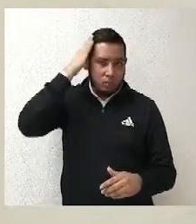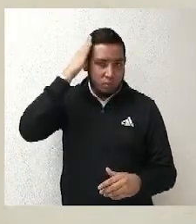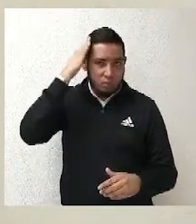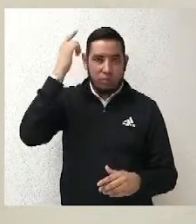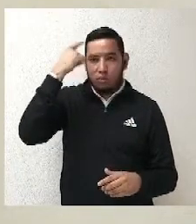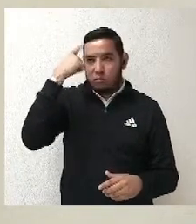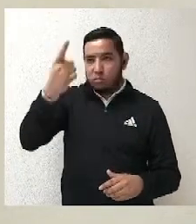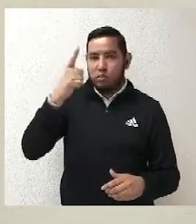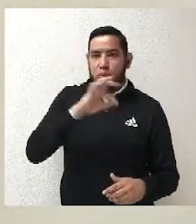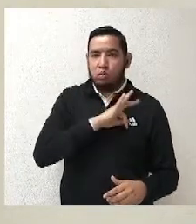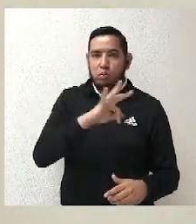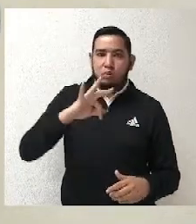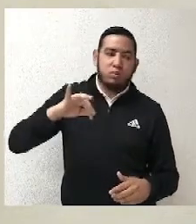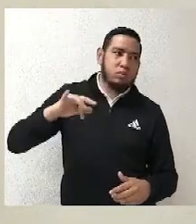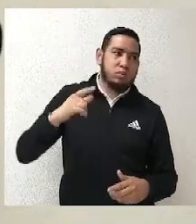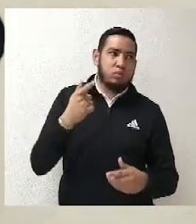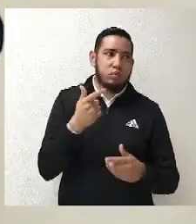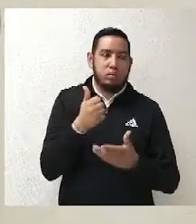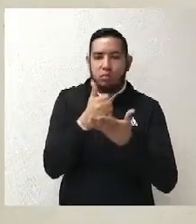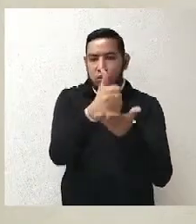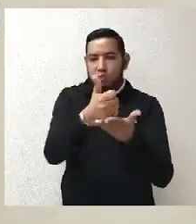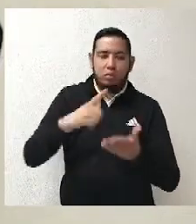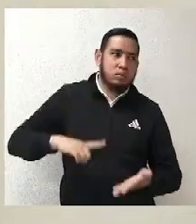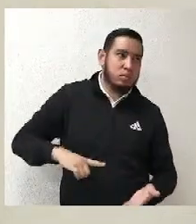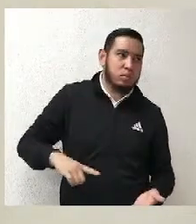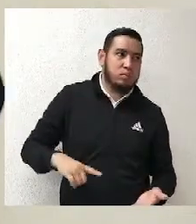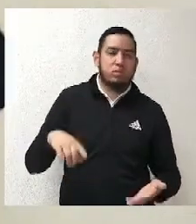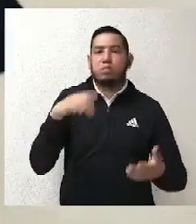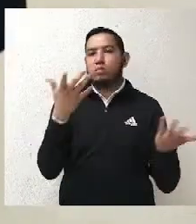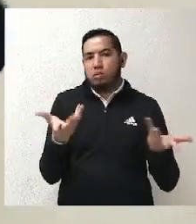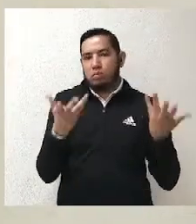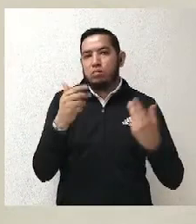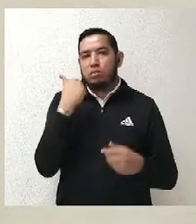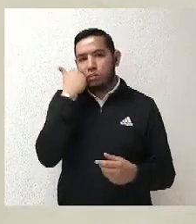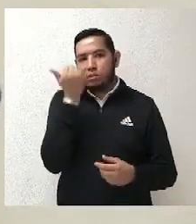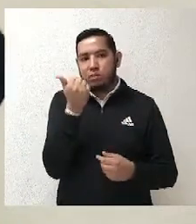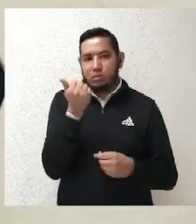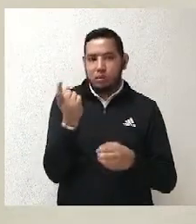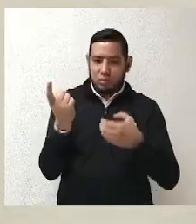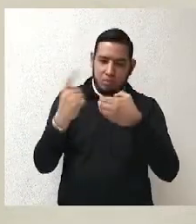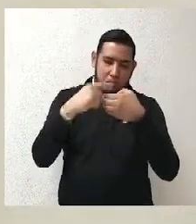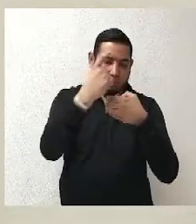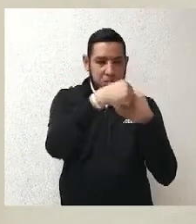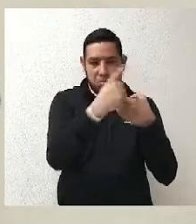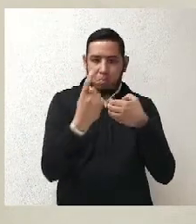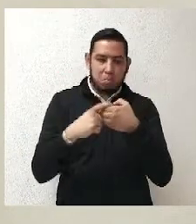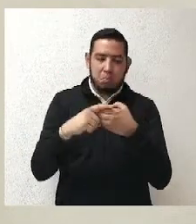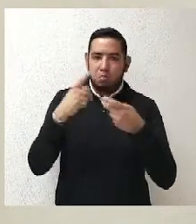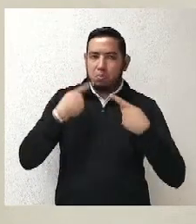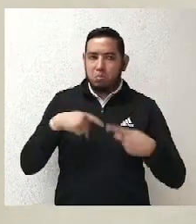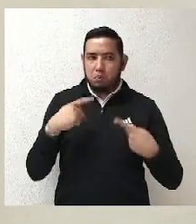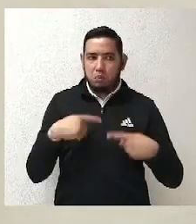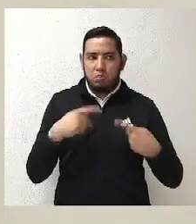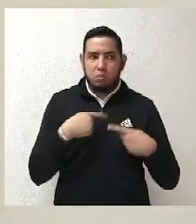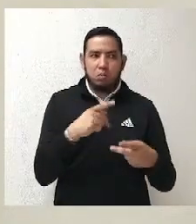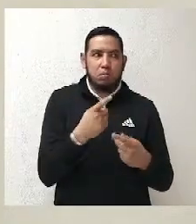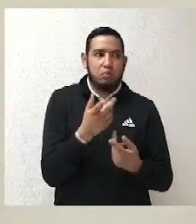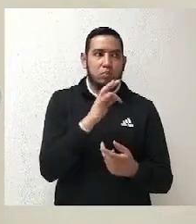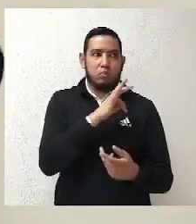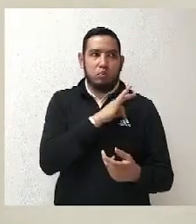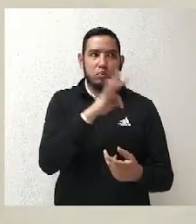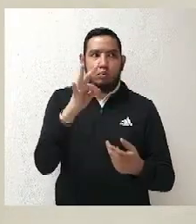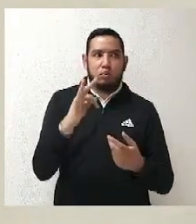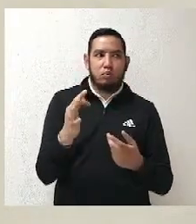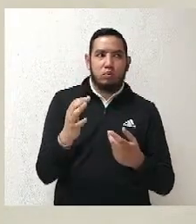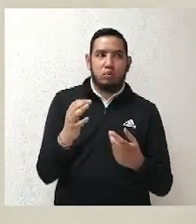en el cual estableció que las elecciones que se iban a realizar en los seis estados este año, los partidos políticos tenían que